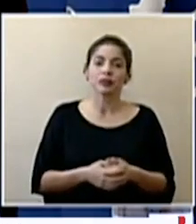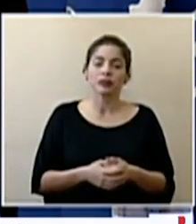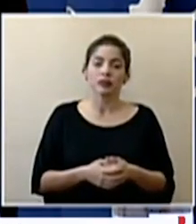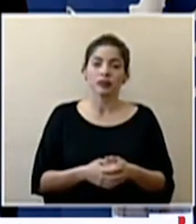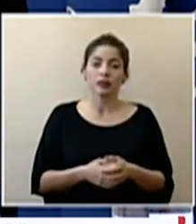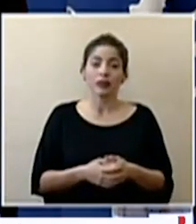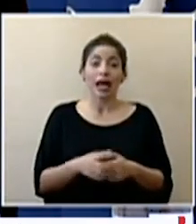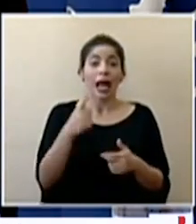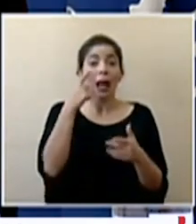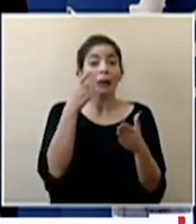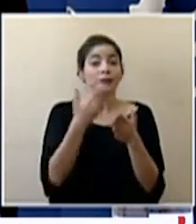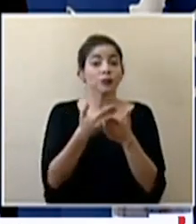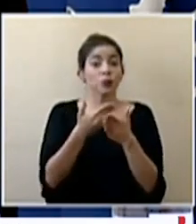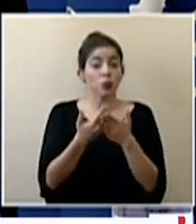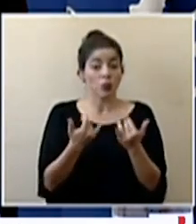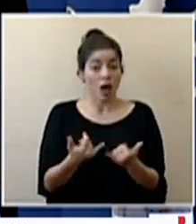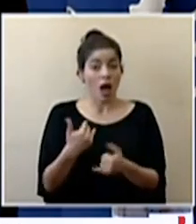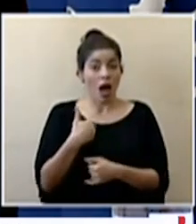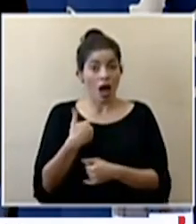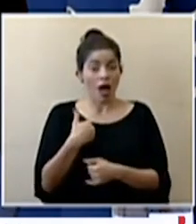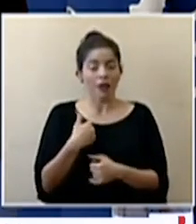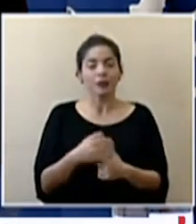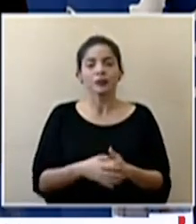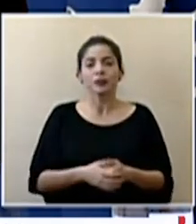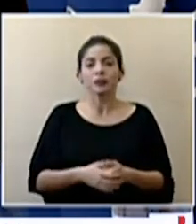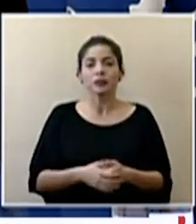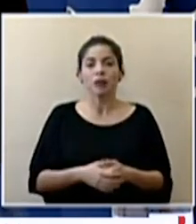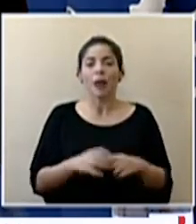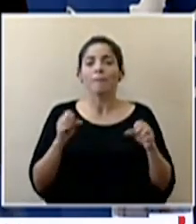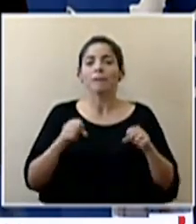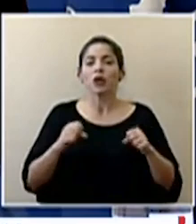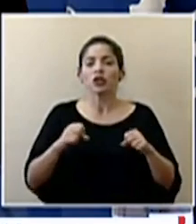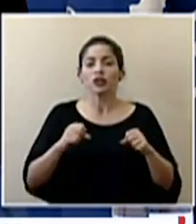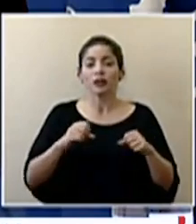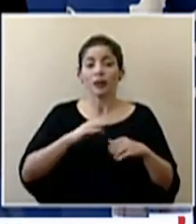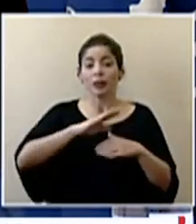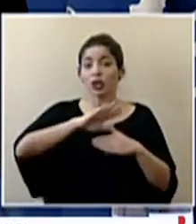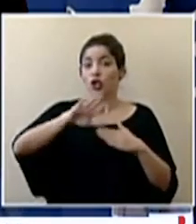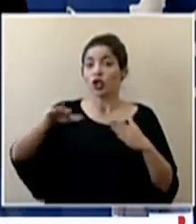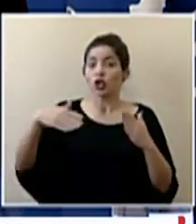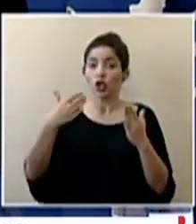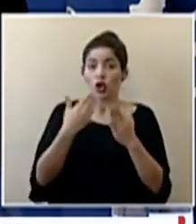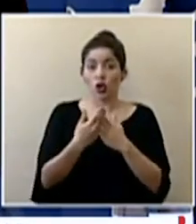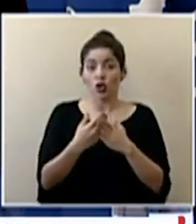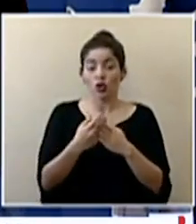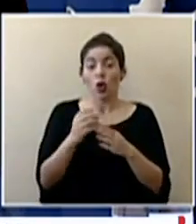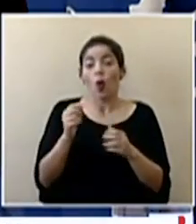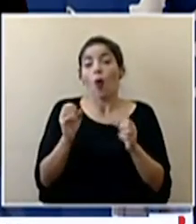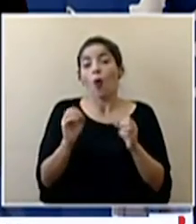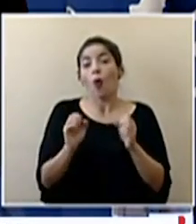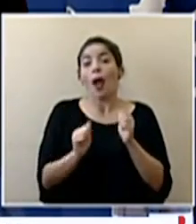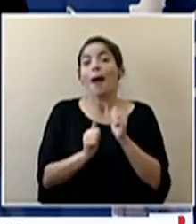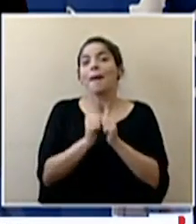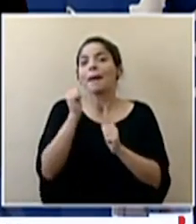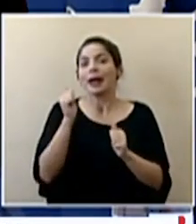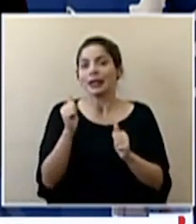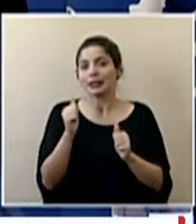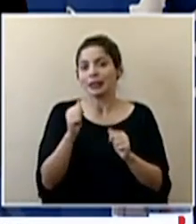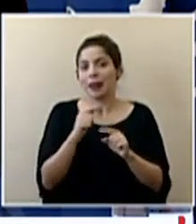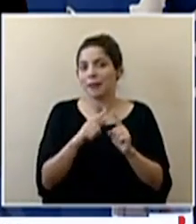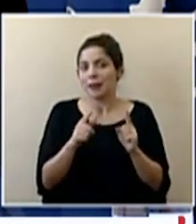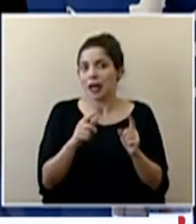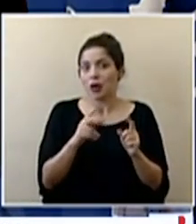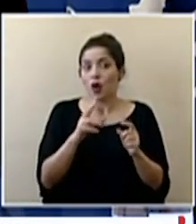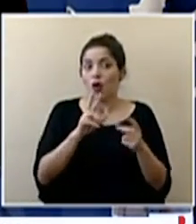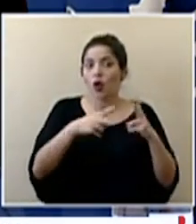la evidencia que tenemos es que probablemente todos o si no la gran mayoría pero no tenemos evidencia